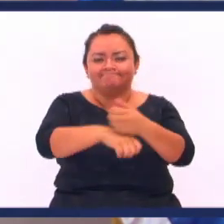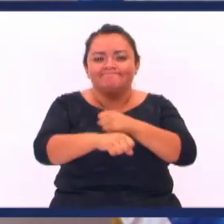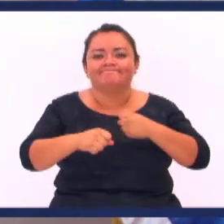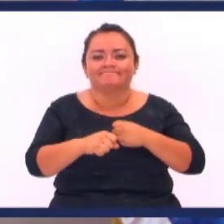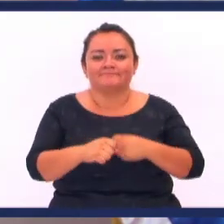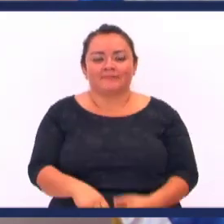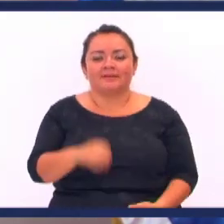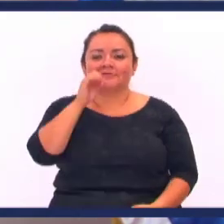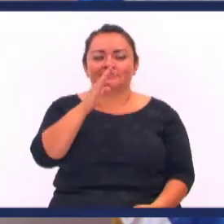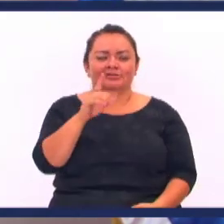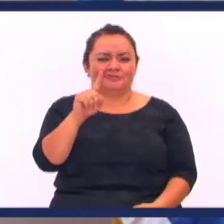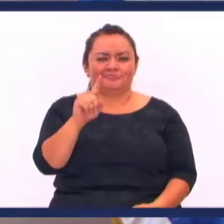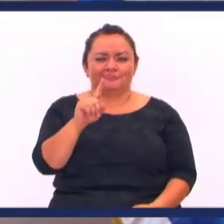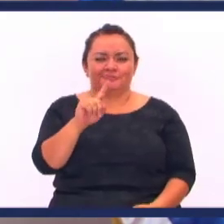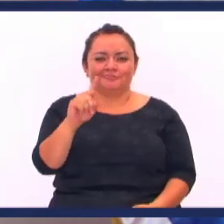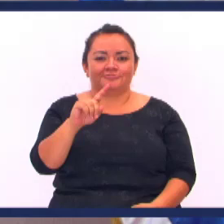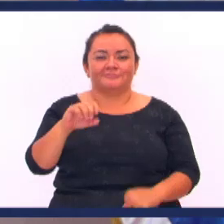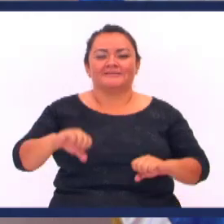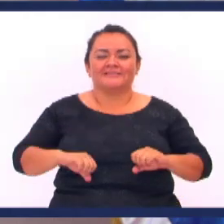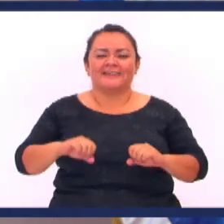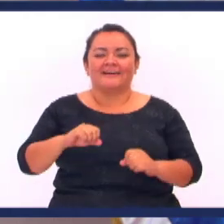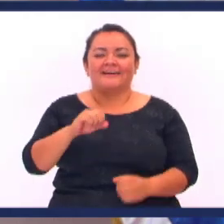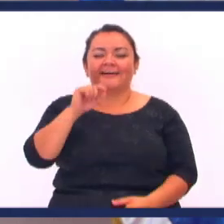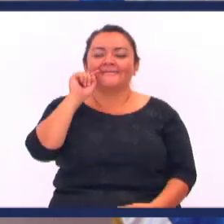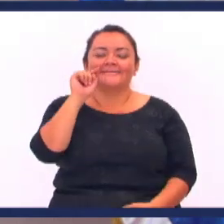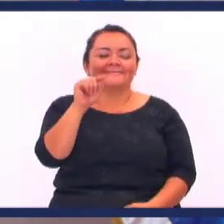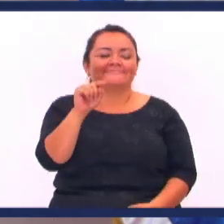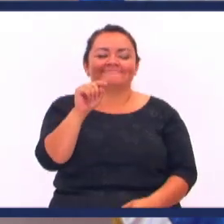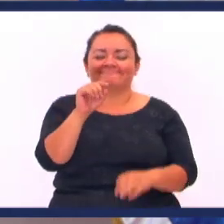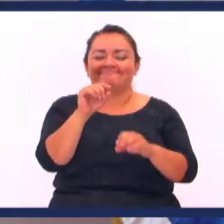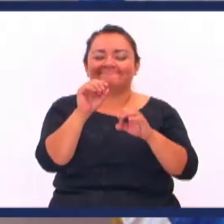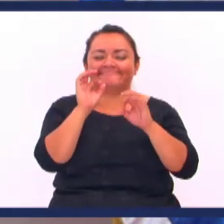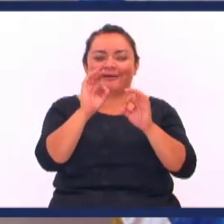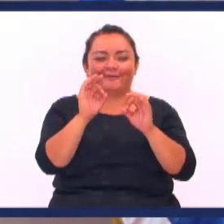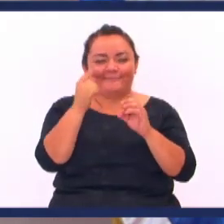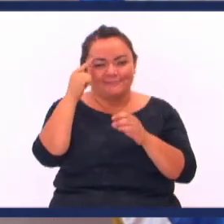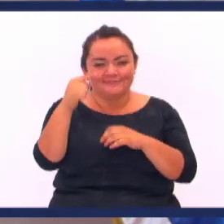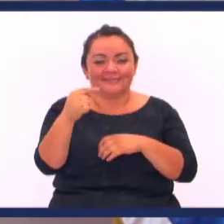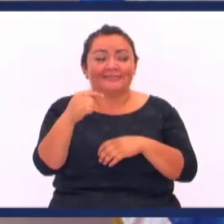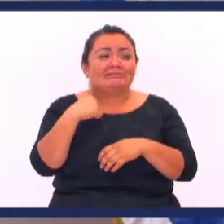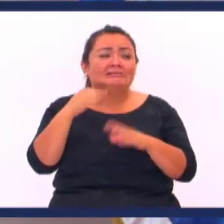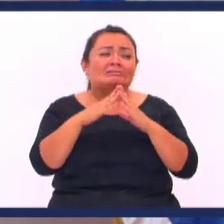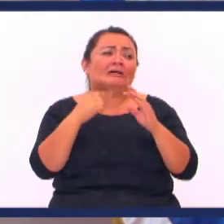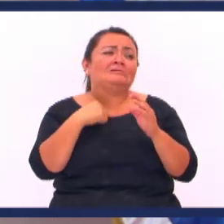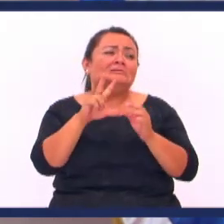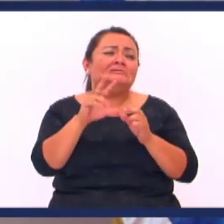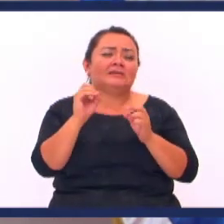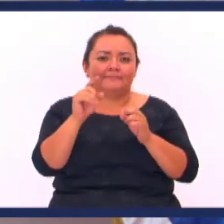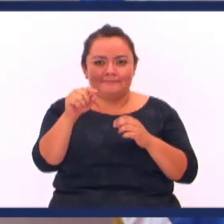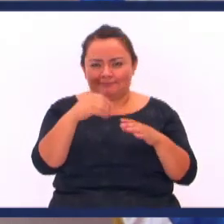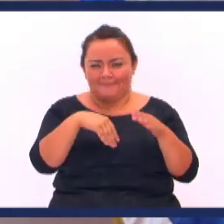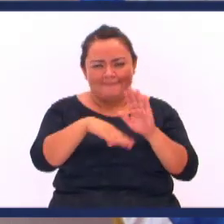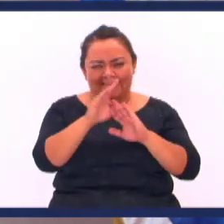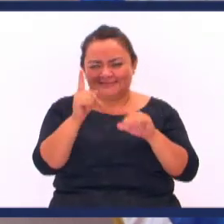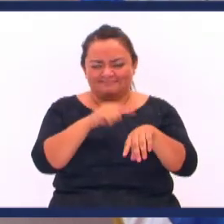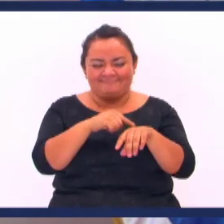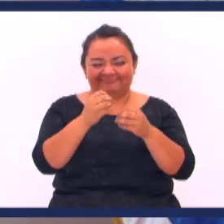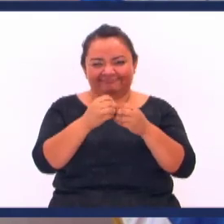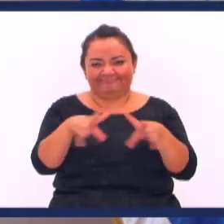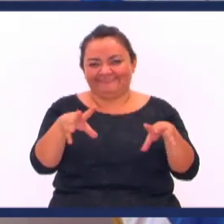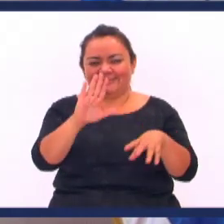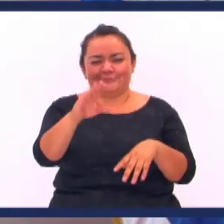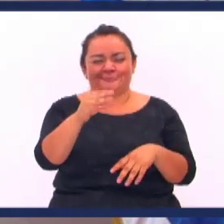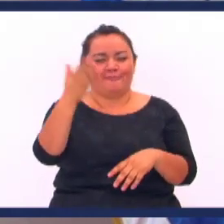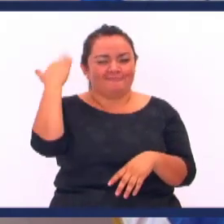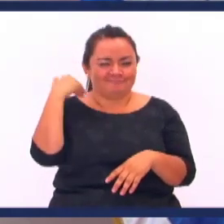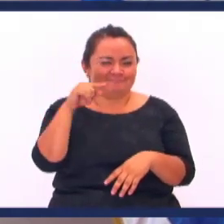yo uno No te quejes de la cuarentena Más tiempo perdiste con tu ex Ni valió la pena Amén Pero a ver piensen ¿Cuánto tiempo